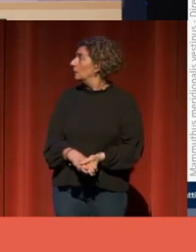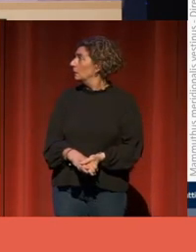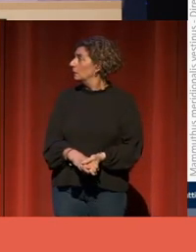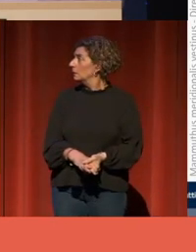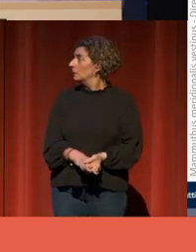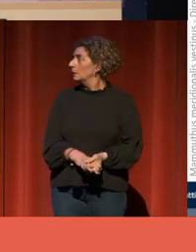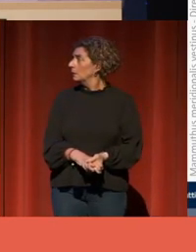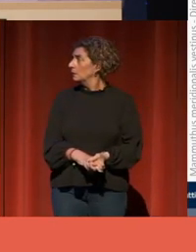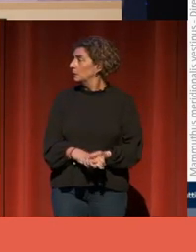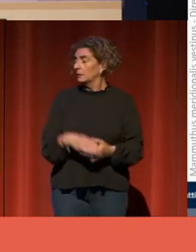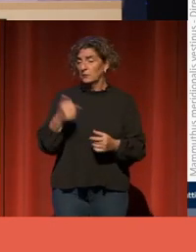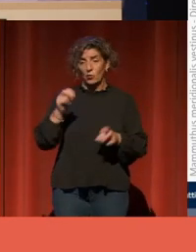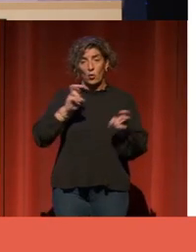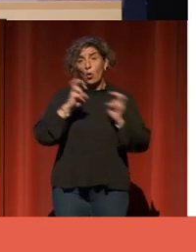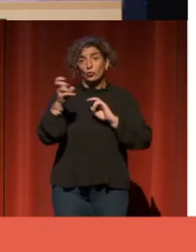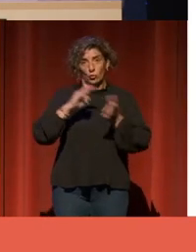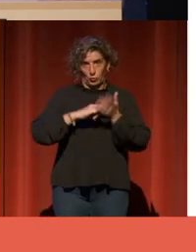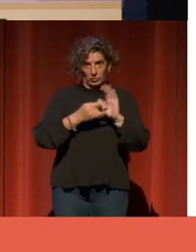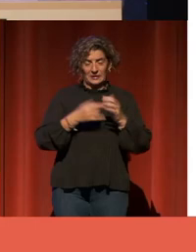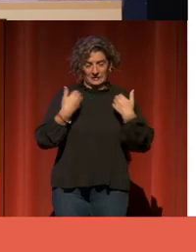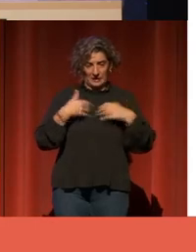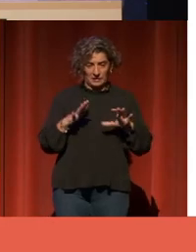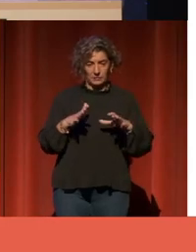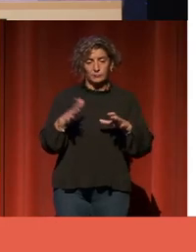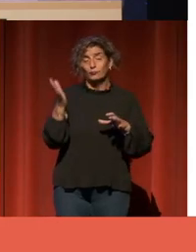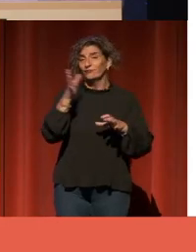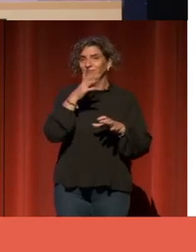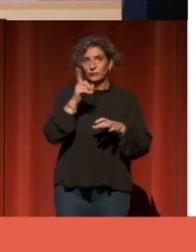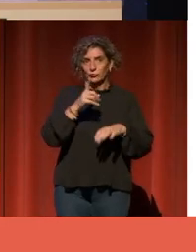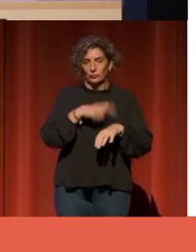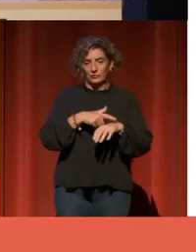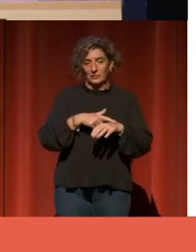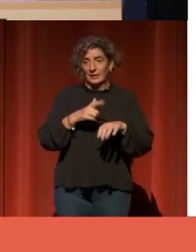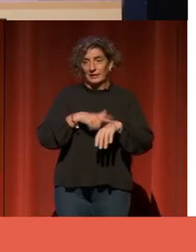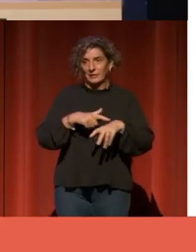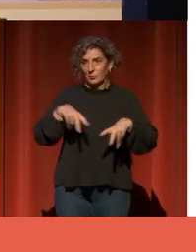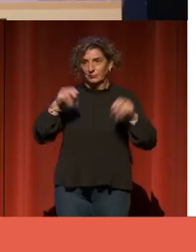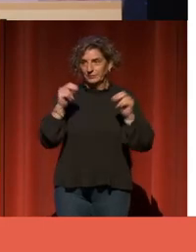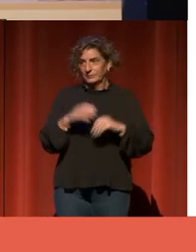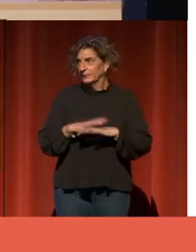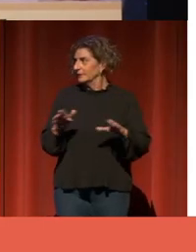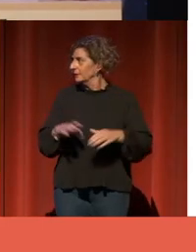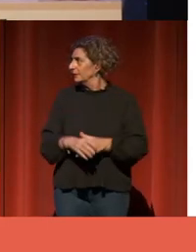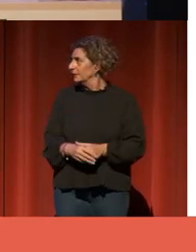Esto es otro proyecto que también tenemos, pero como se ha acabado el tiempo, ya he terminado. Gracias.